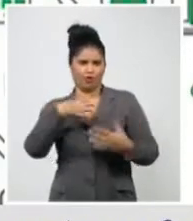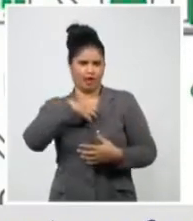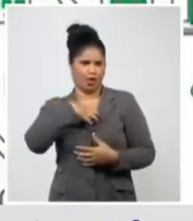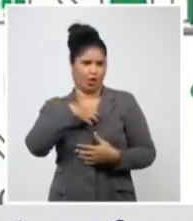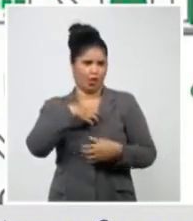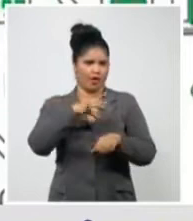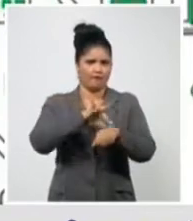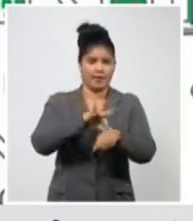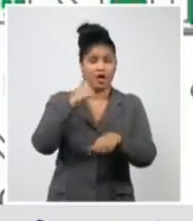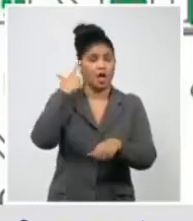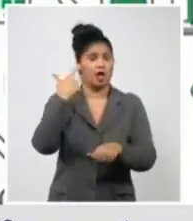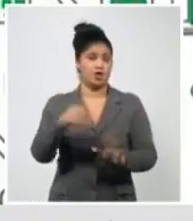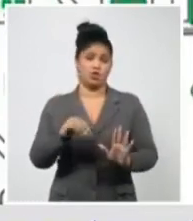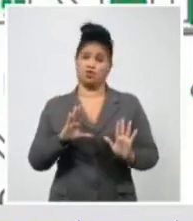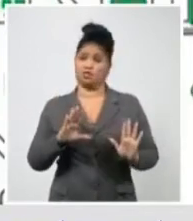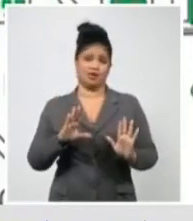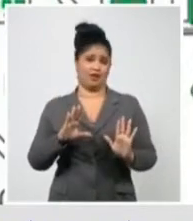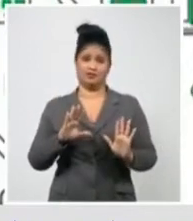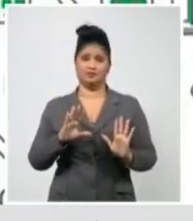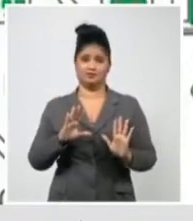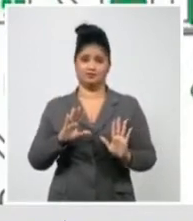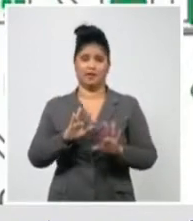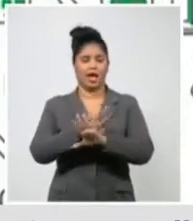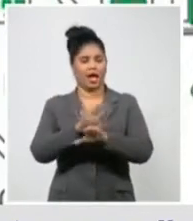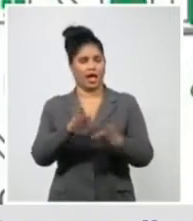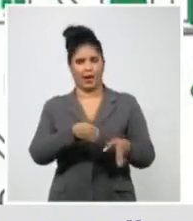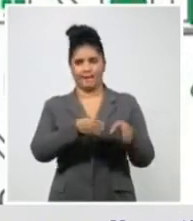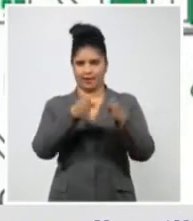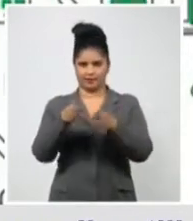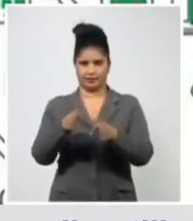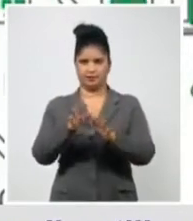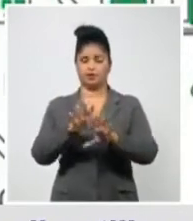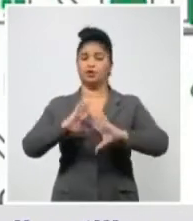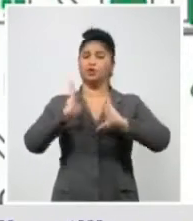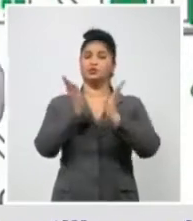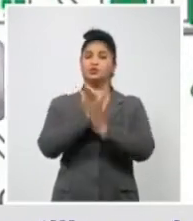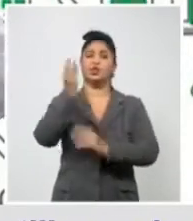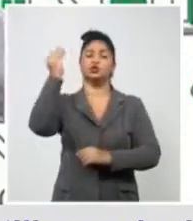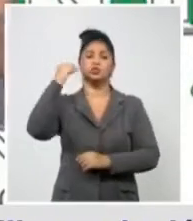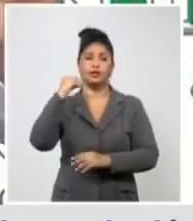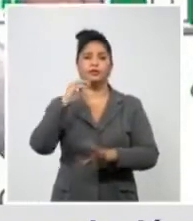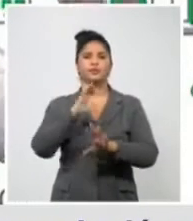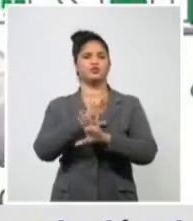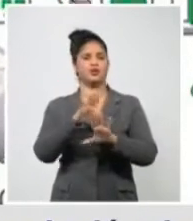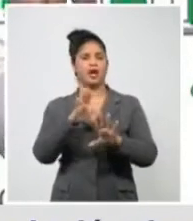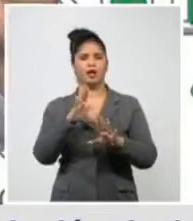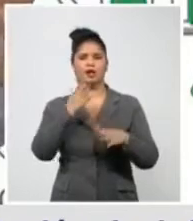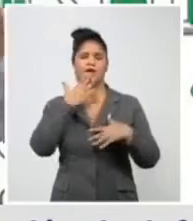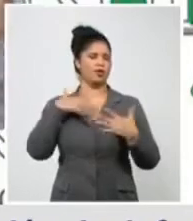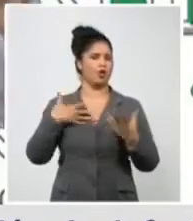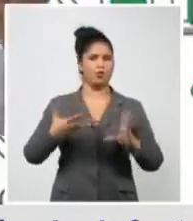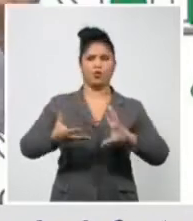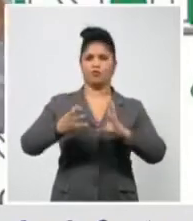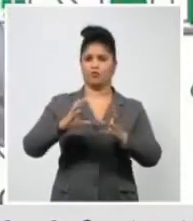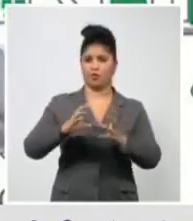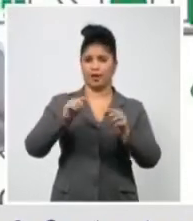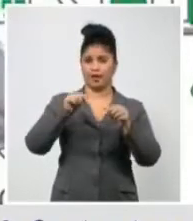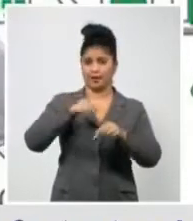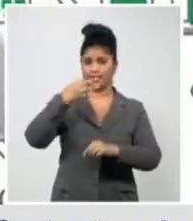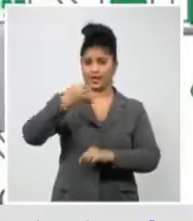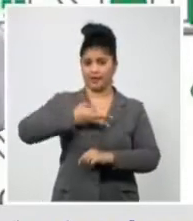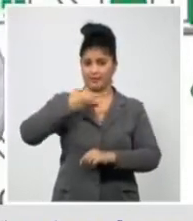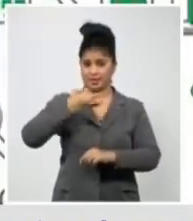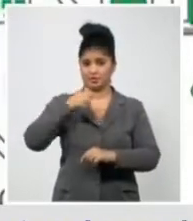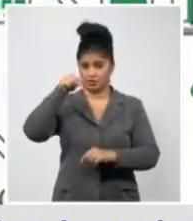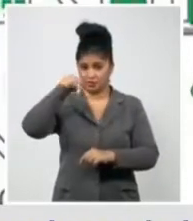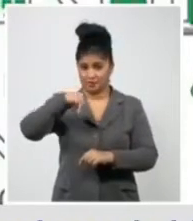es decir, ya todos reconocemos que hay una mayor transmisión por una posible explicación que es esta de una